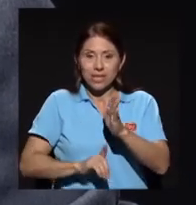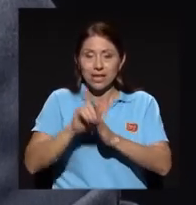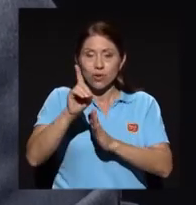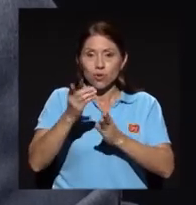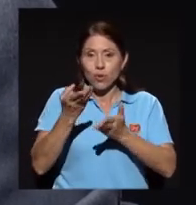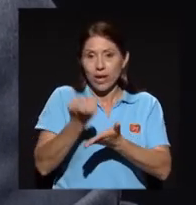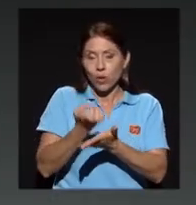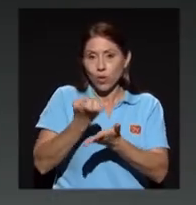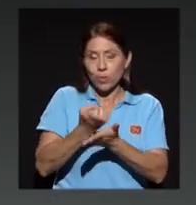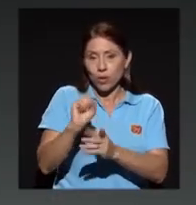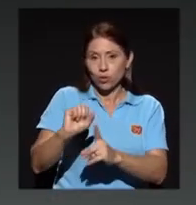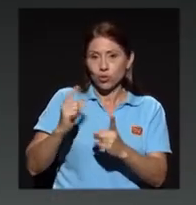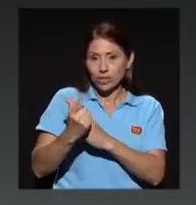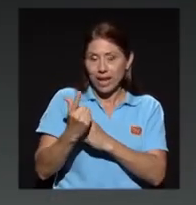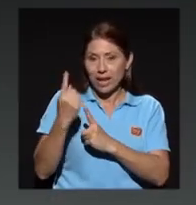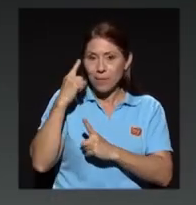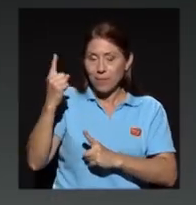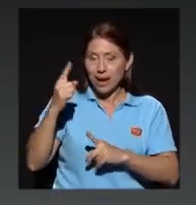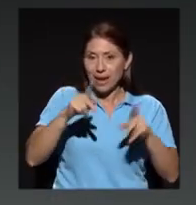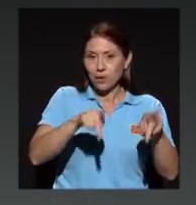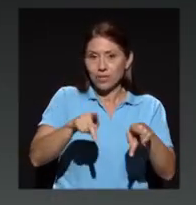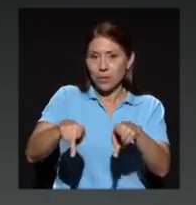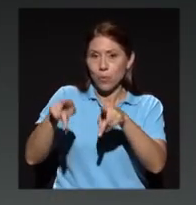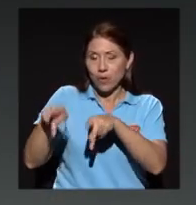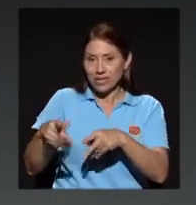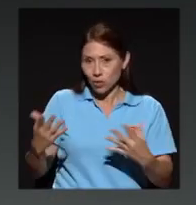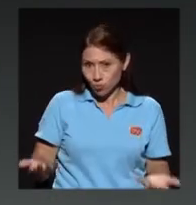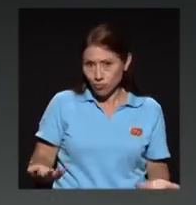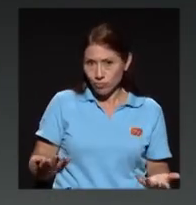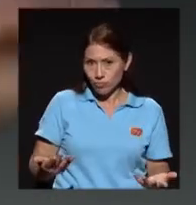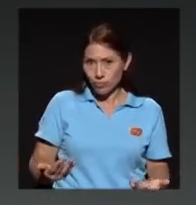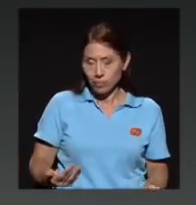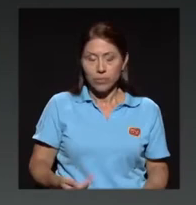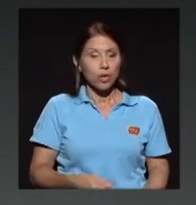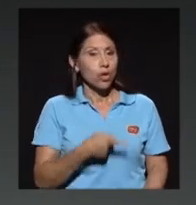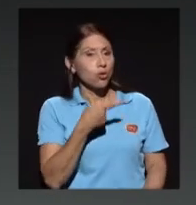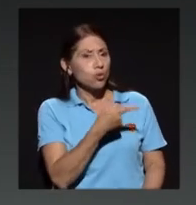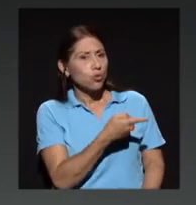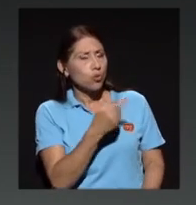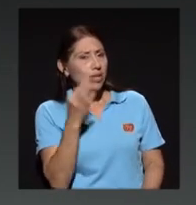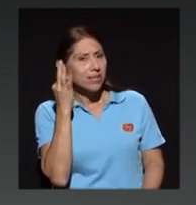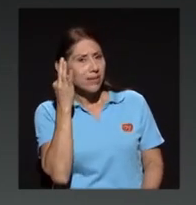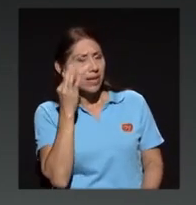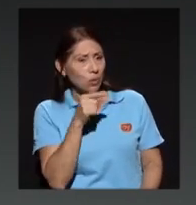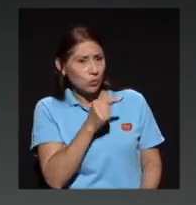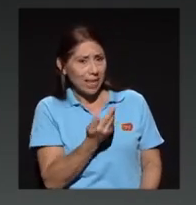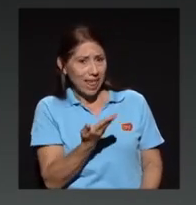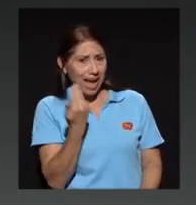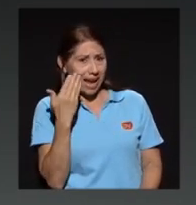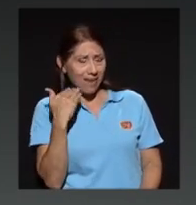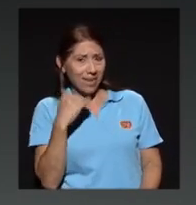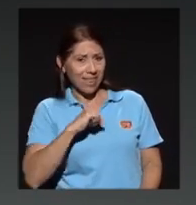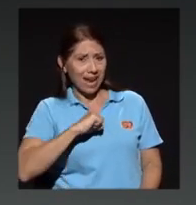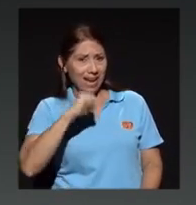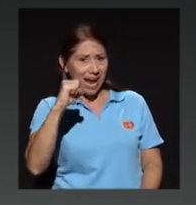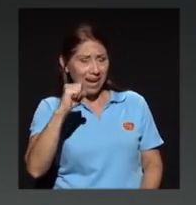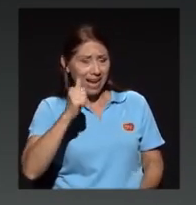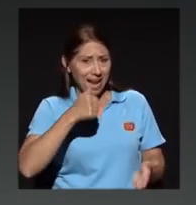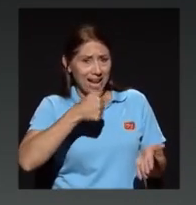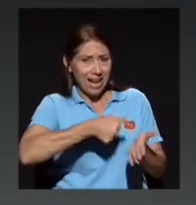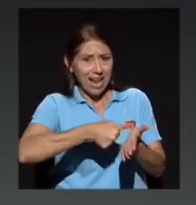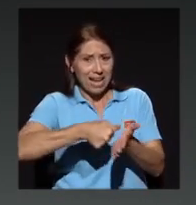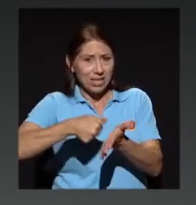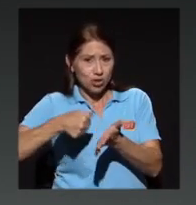nuestra población. Doña Isabel, usted acaba de ganar la elección de manera